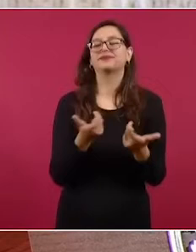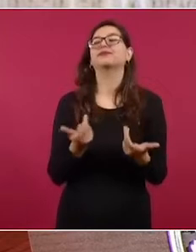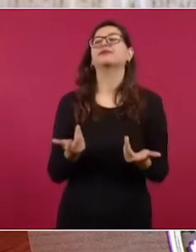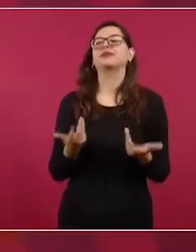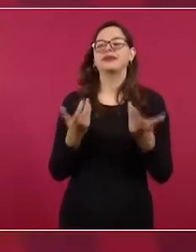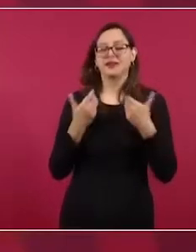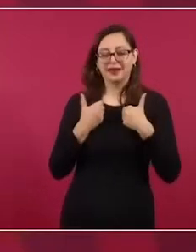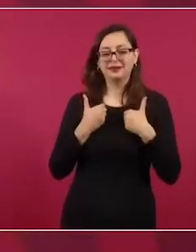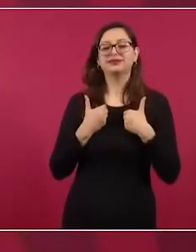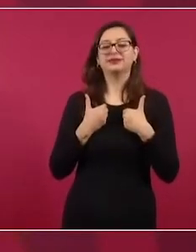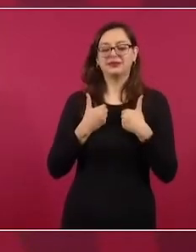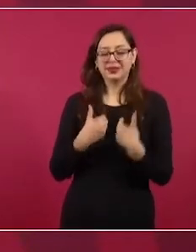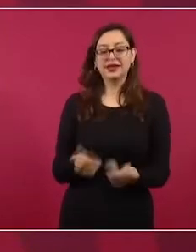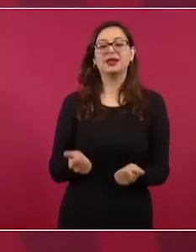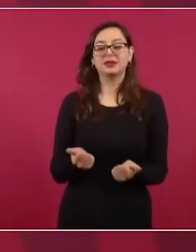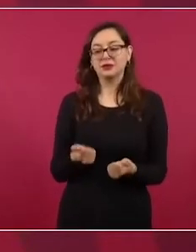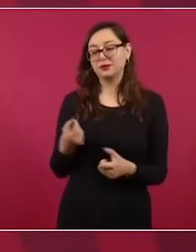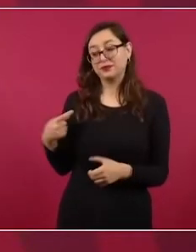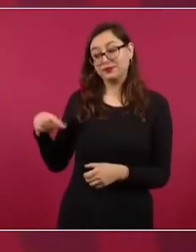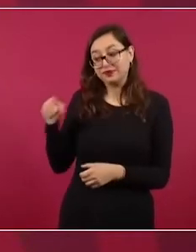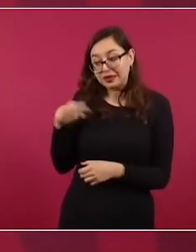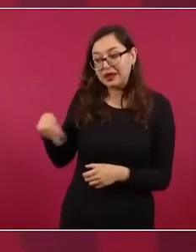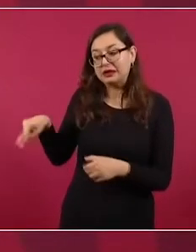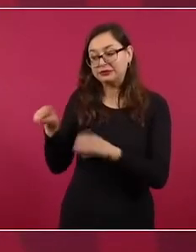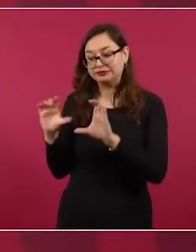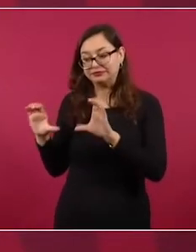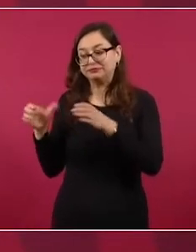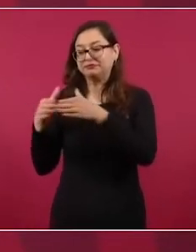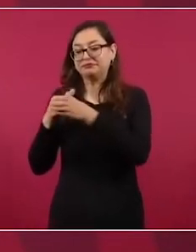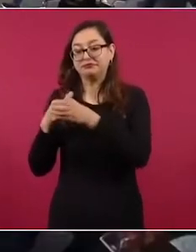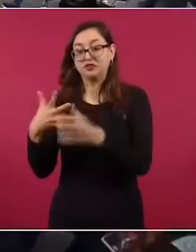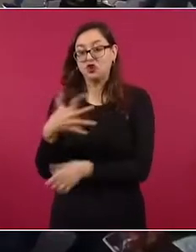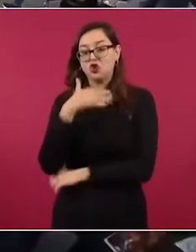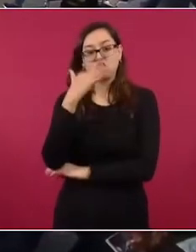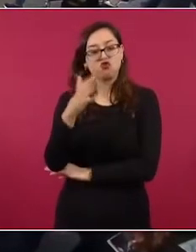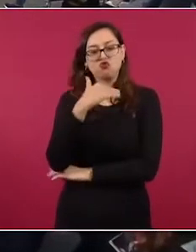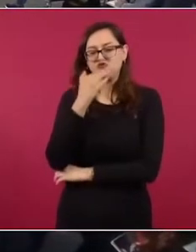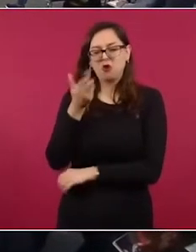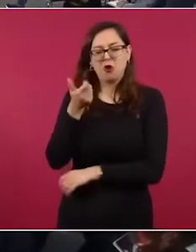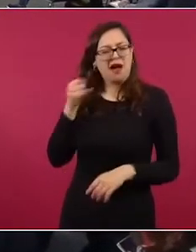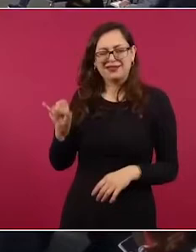élite corrupta defienda